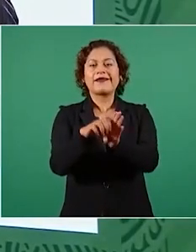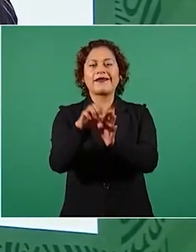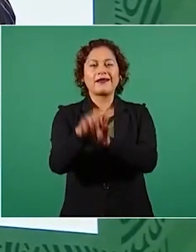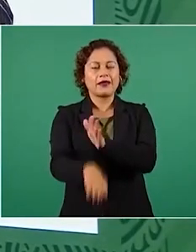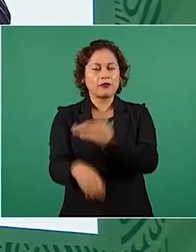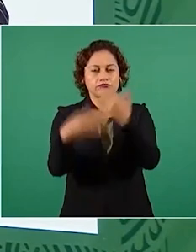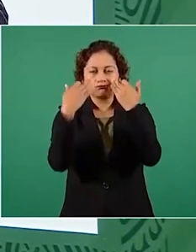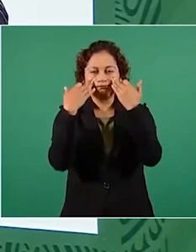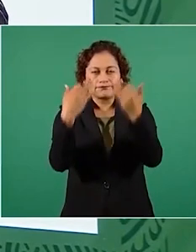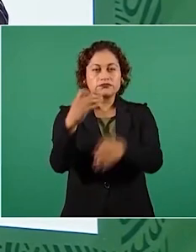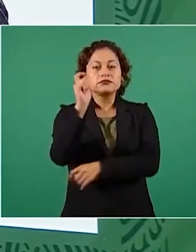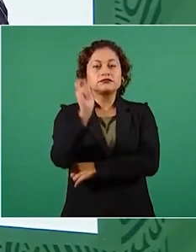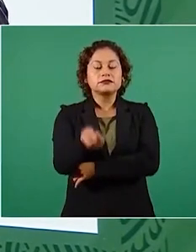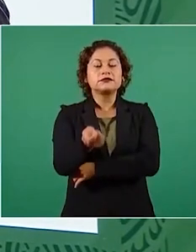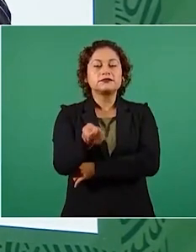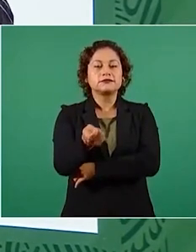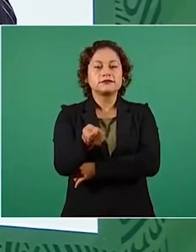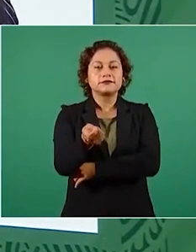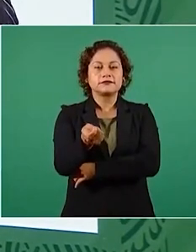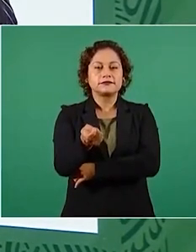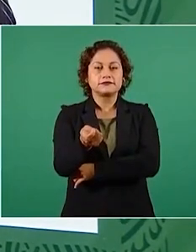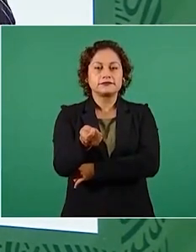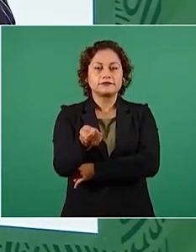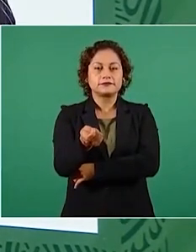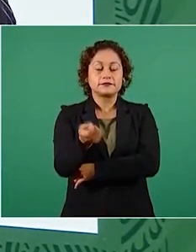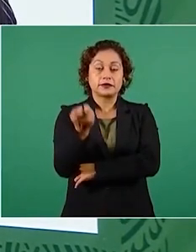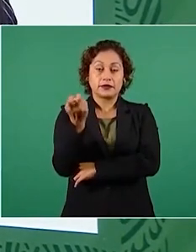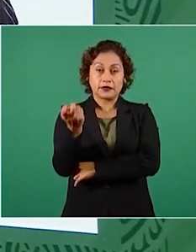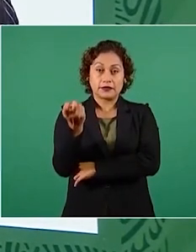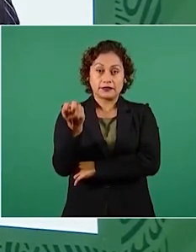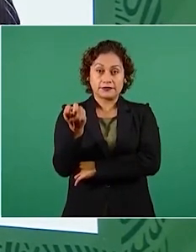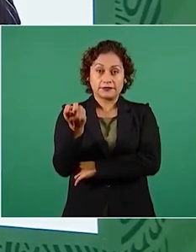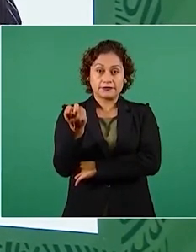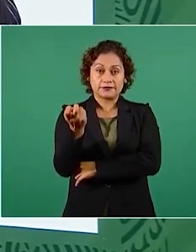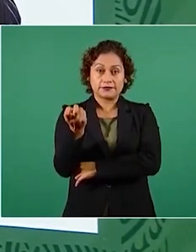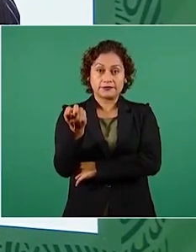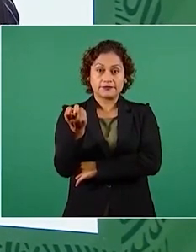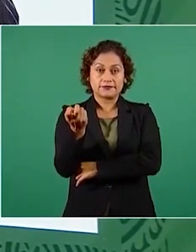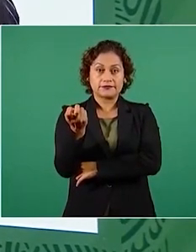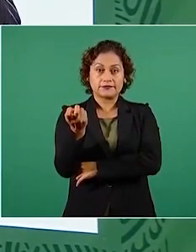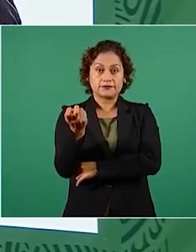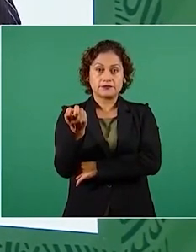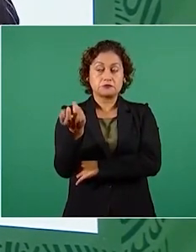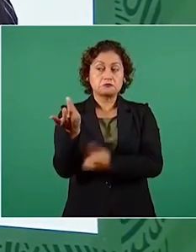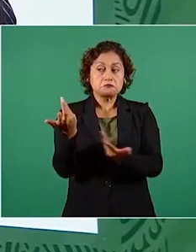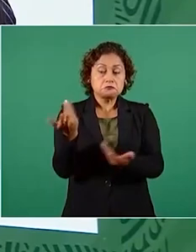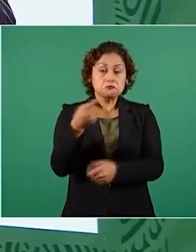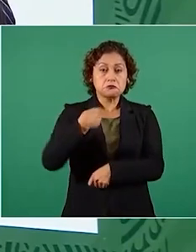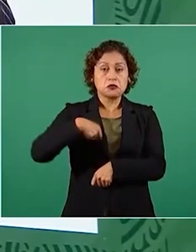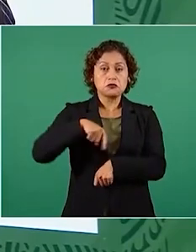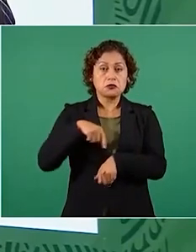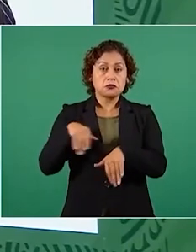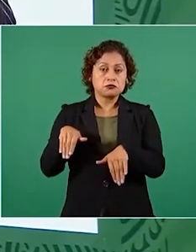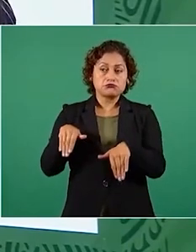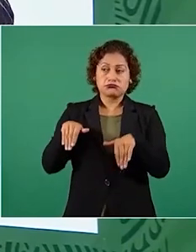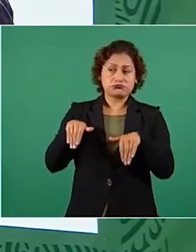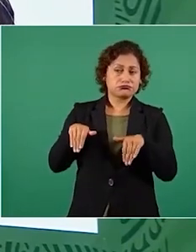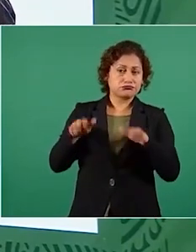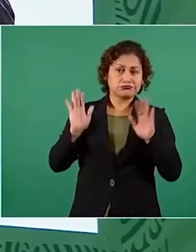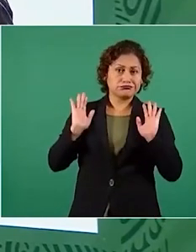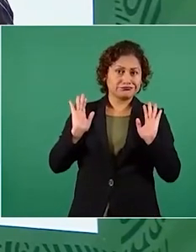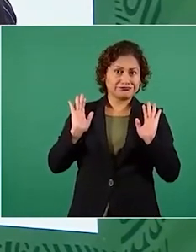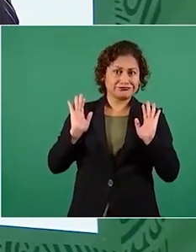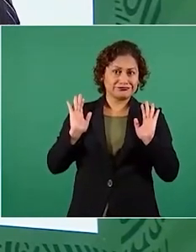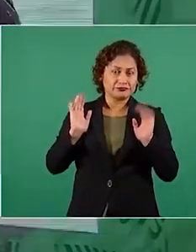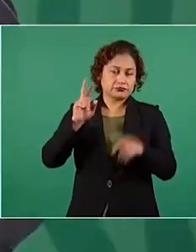nosotros no intervenimos como lo